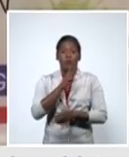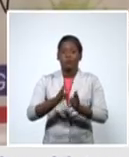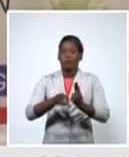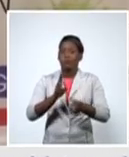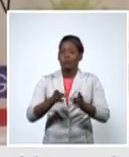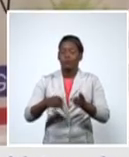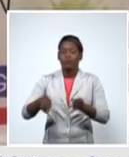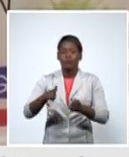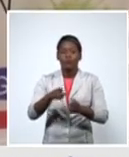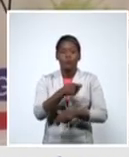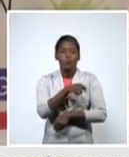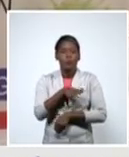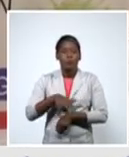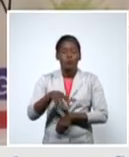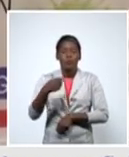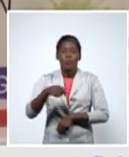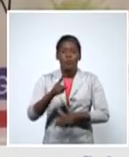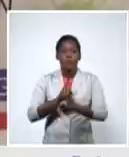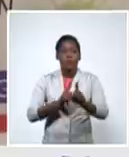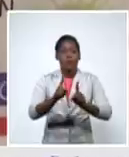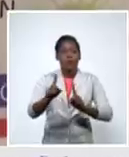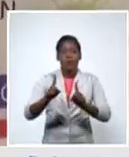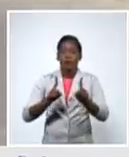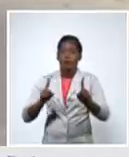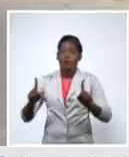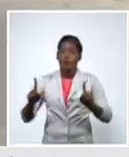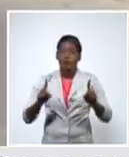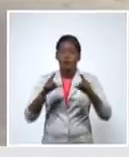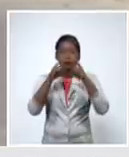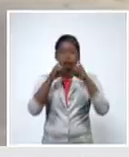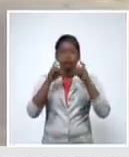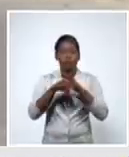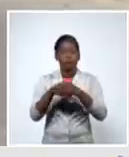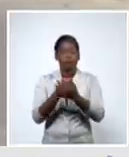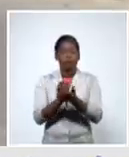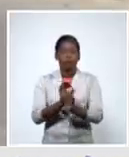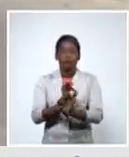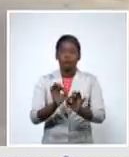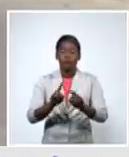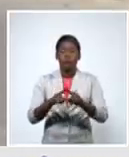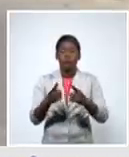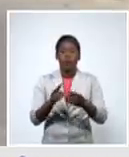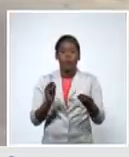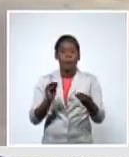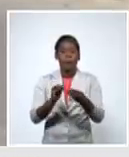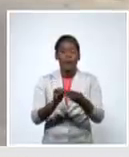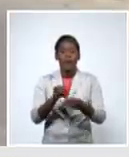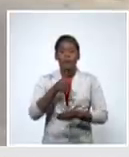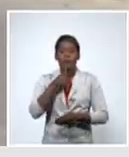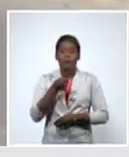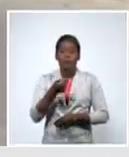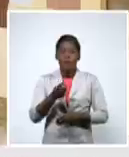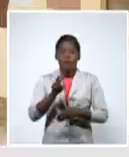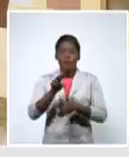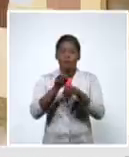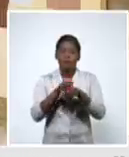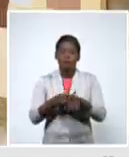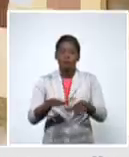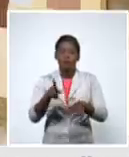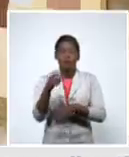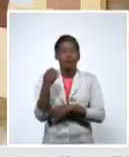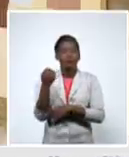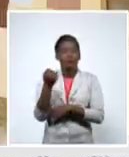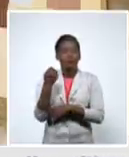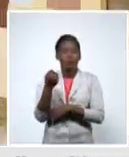mantener el aislamiento dadas las altas posibilidades de contagio de esta infección respiratoria que deteriora